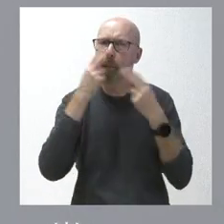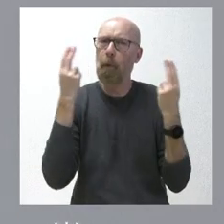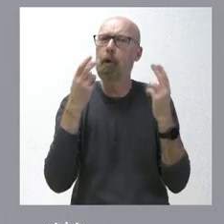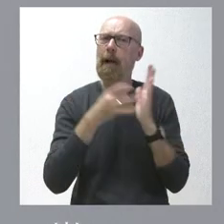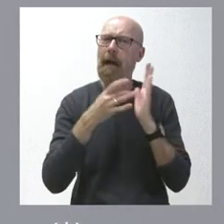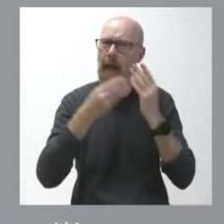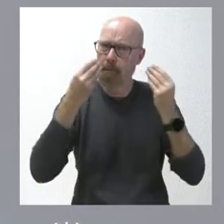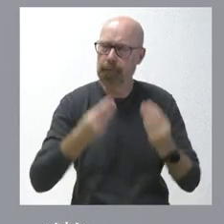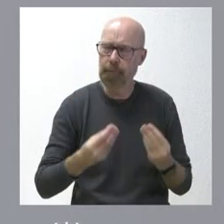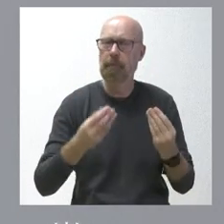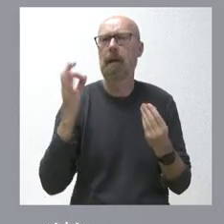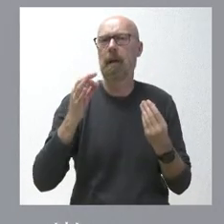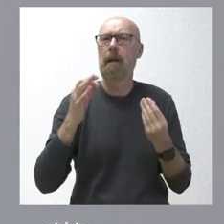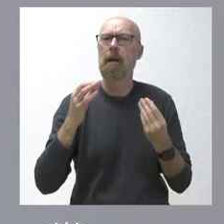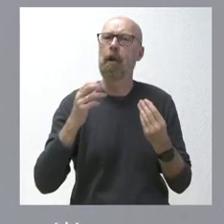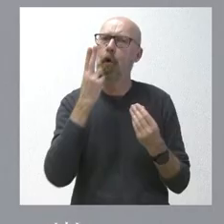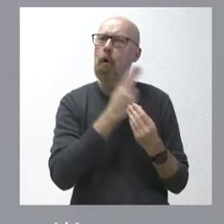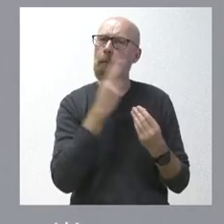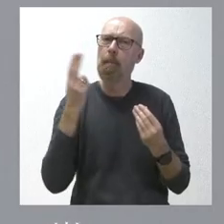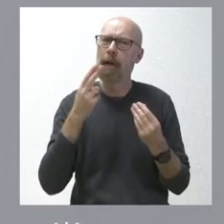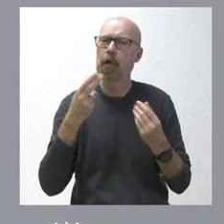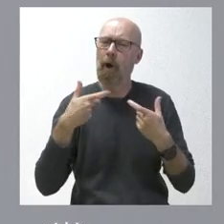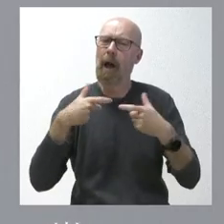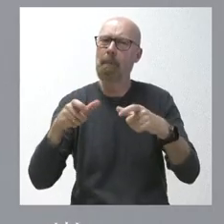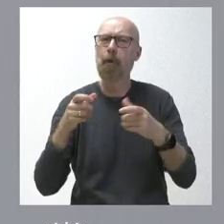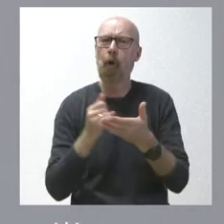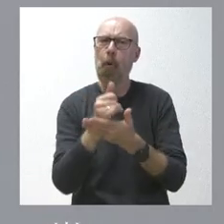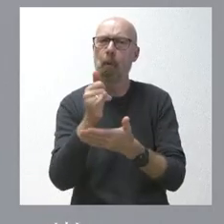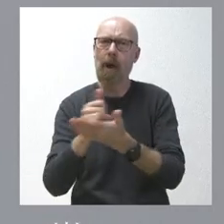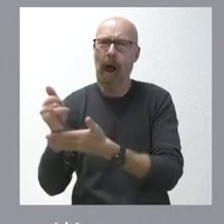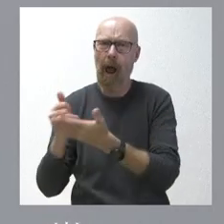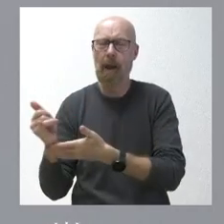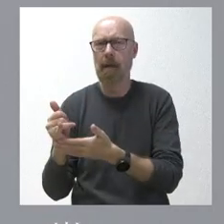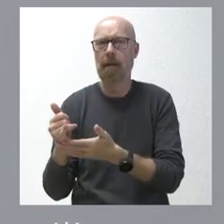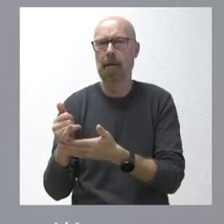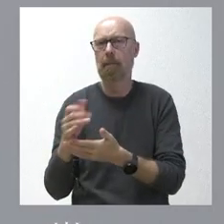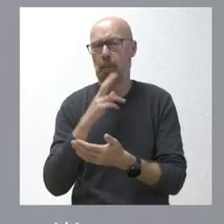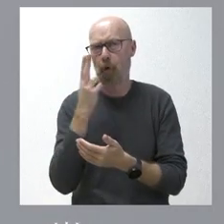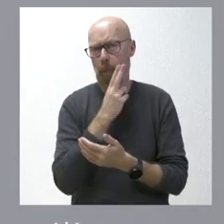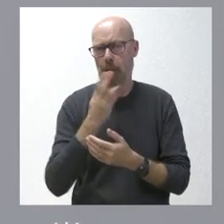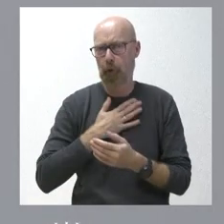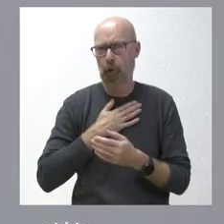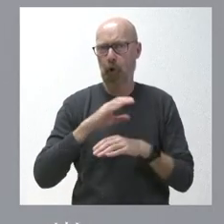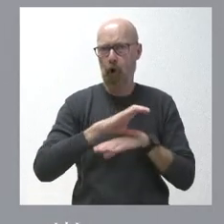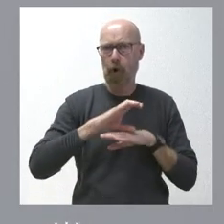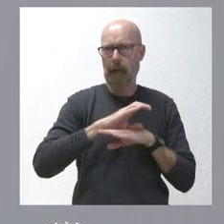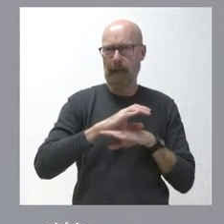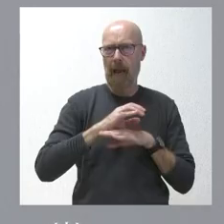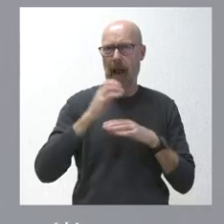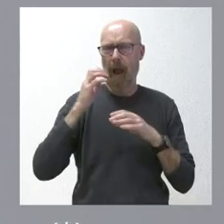con el mundo rural a través del crecimiento tan importante que tiene la Consejería de Agricultura y Ganadería y tendremos la ocasión de